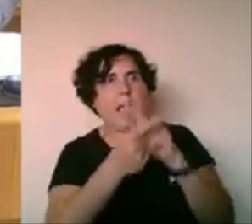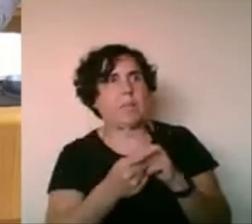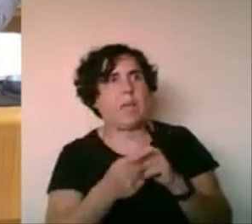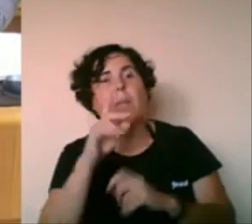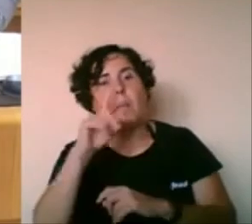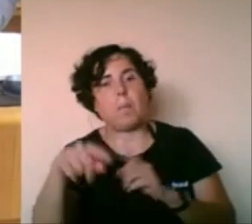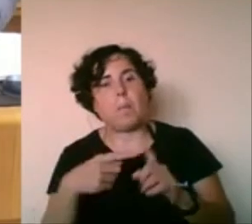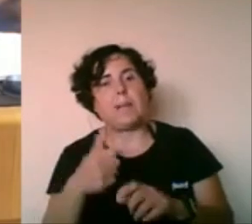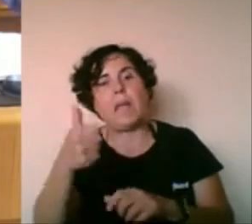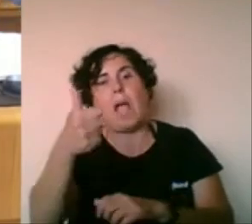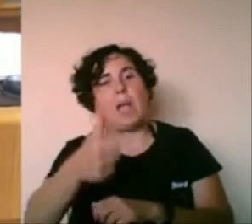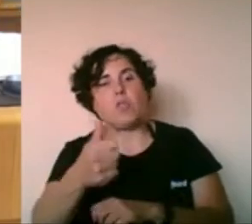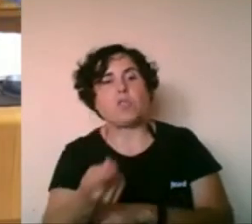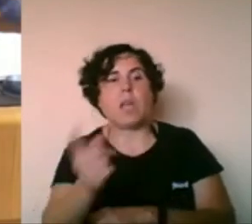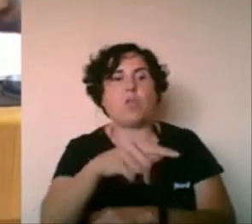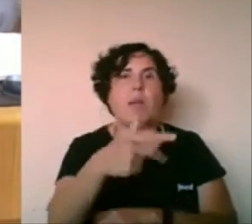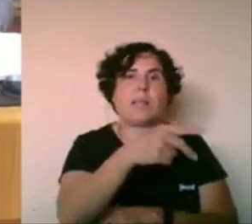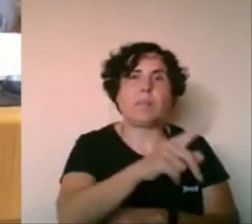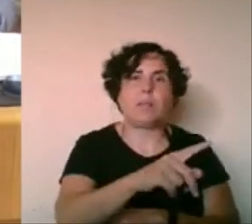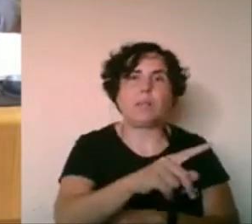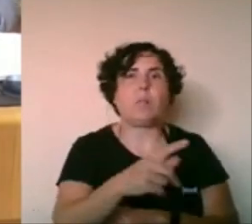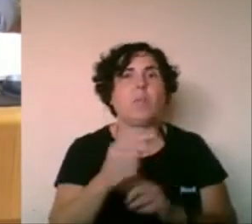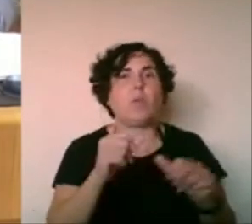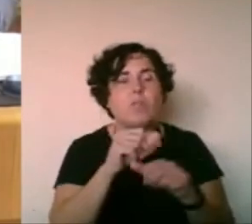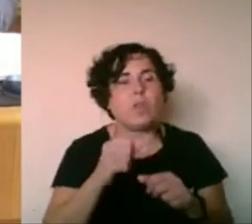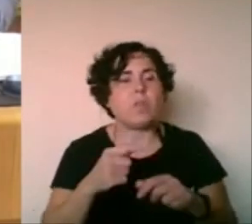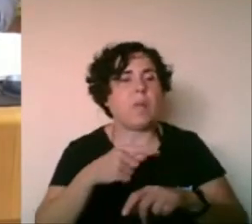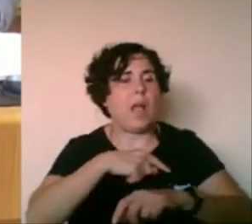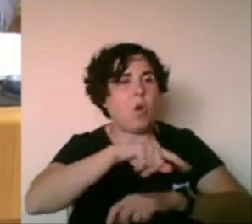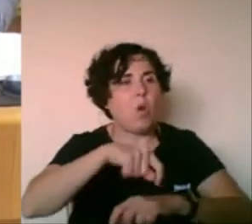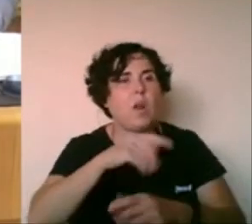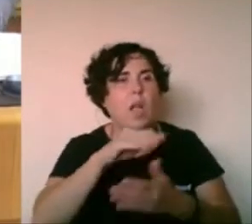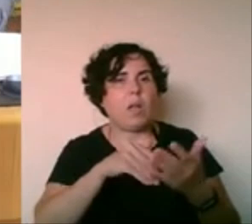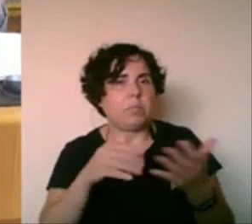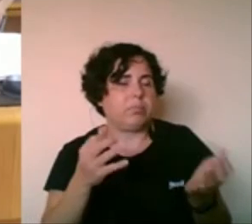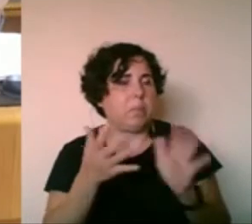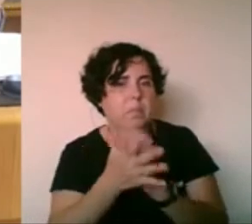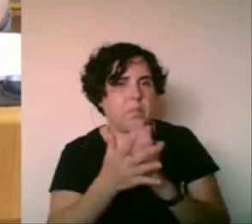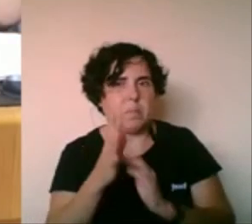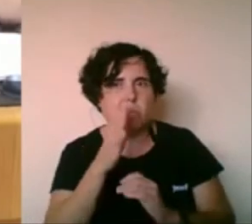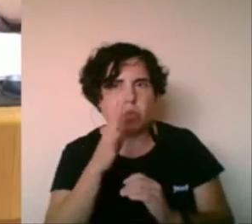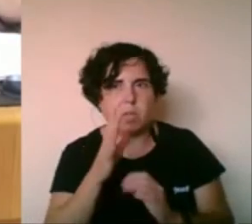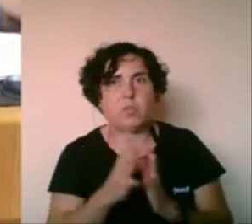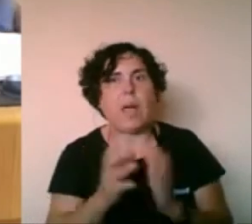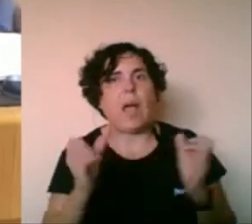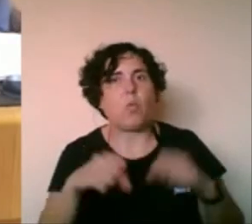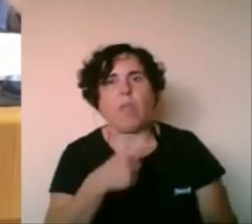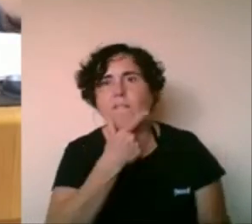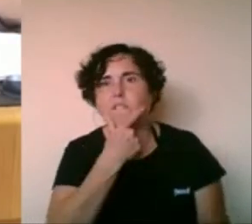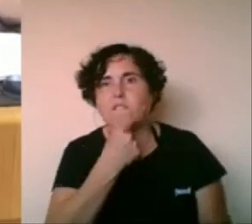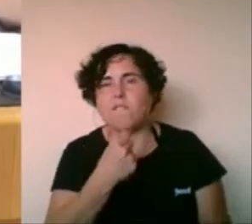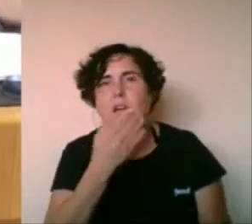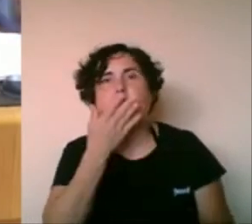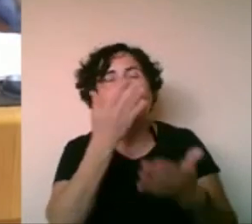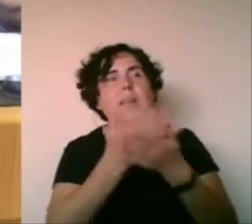ser lo que era, con todas las condiciones, con las frecuencias. Bueno, esa es la exposición de motivos y el acuerdo es muy sencillo. Simplemente instemos al Gobierno de España